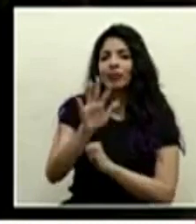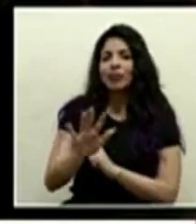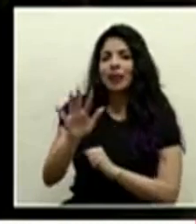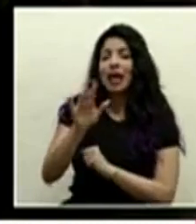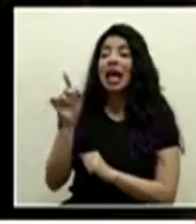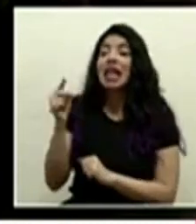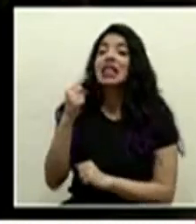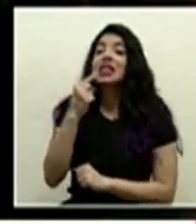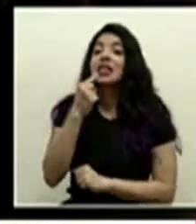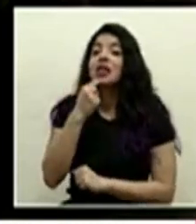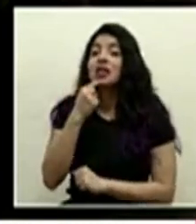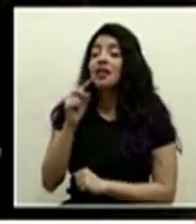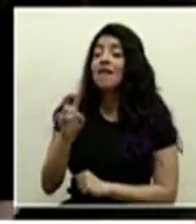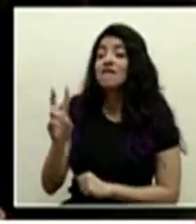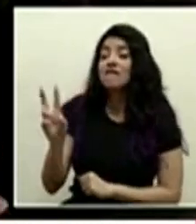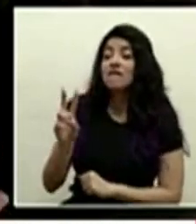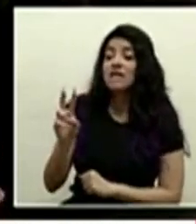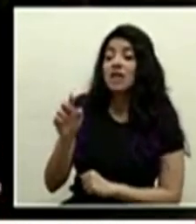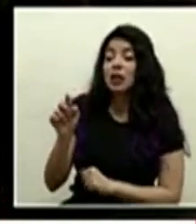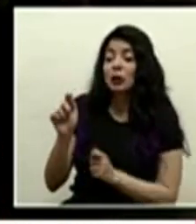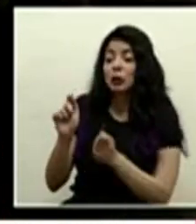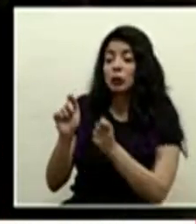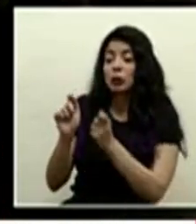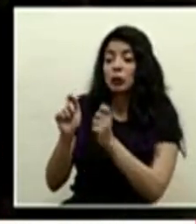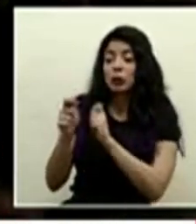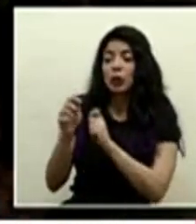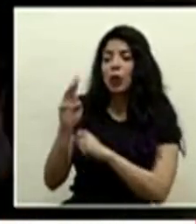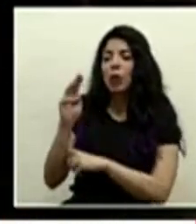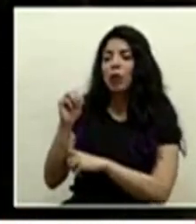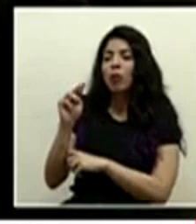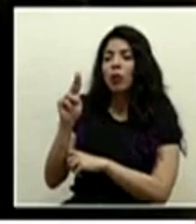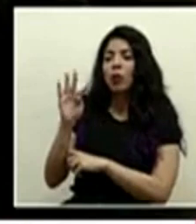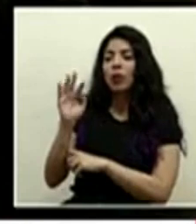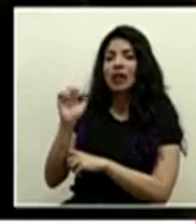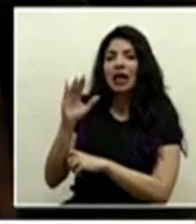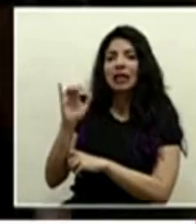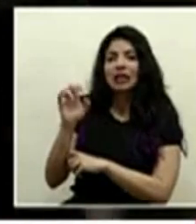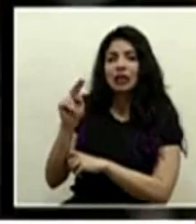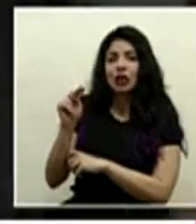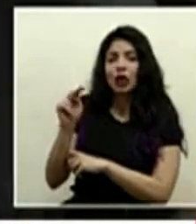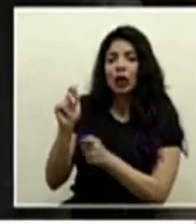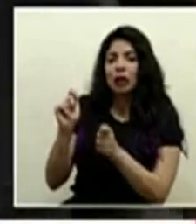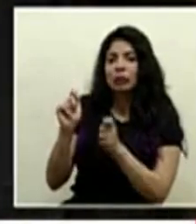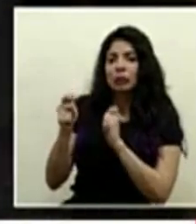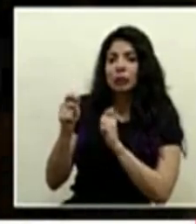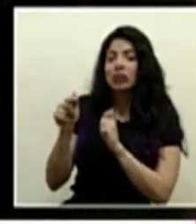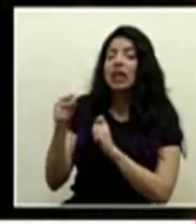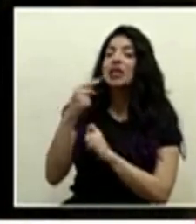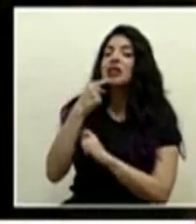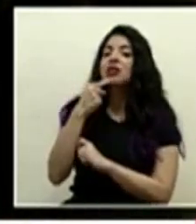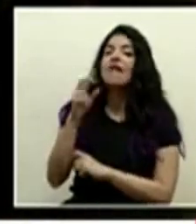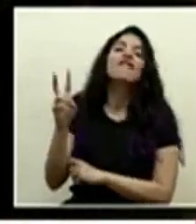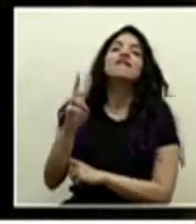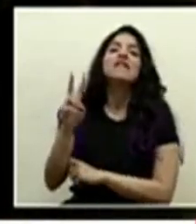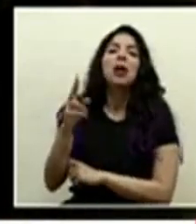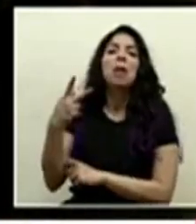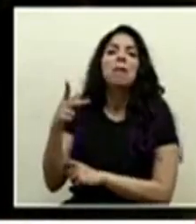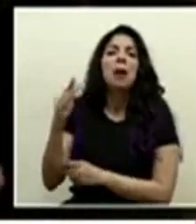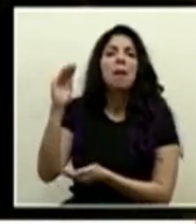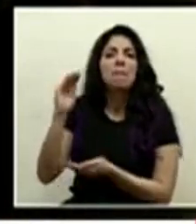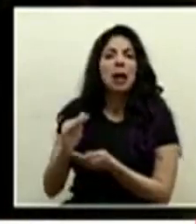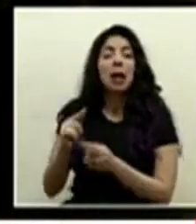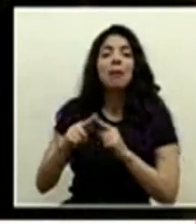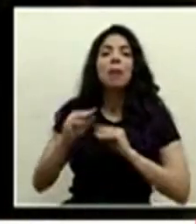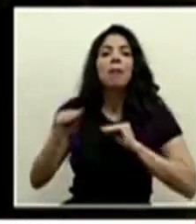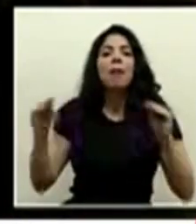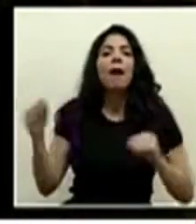donde dicen que este virus o esta mutación muestra que el virus es este menos peligroso pero más